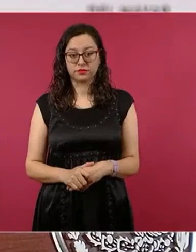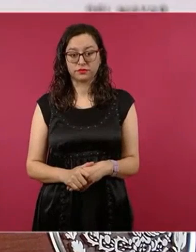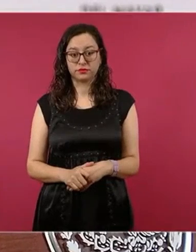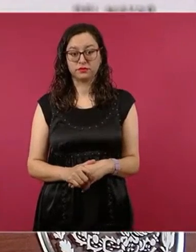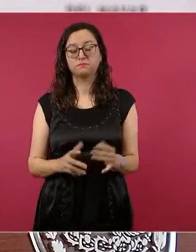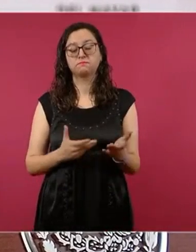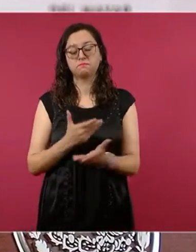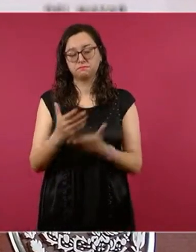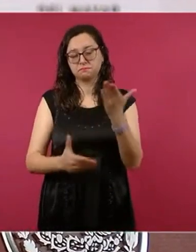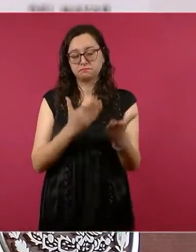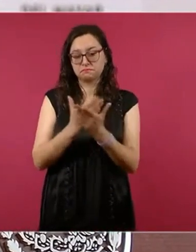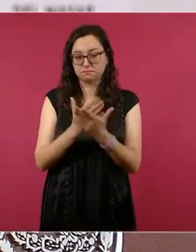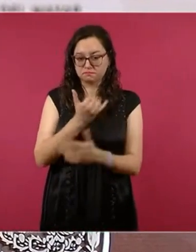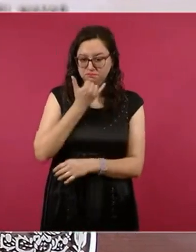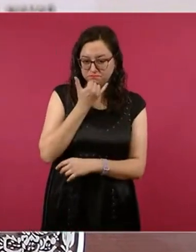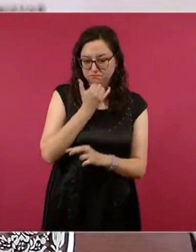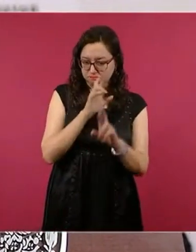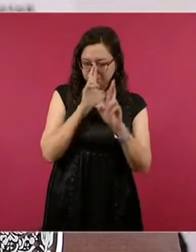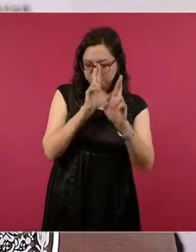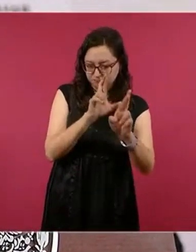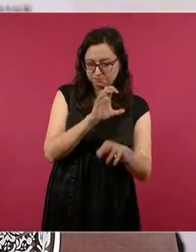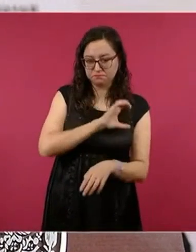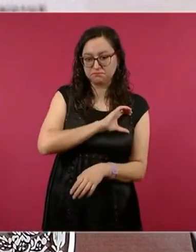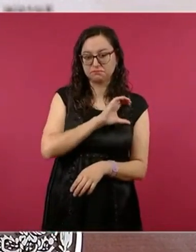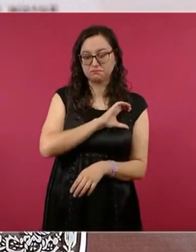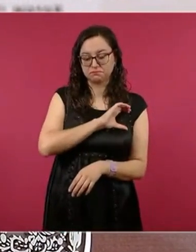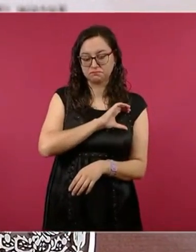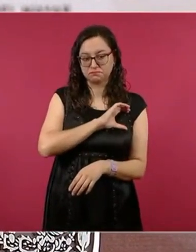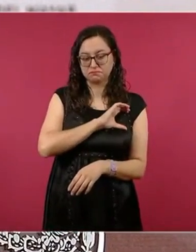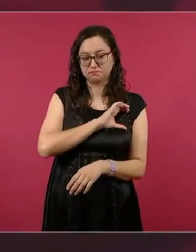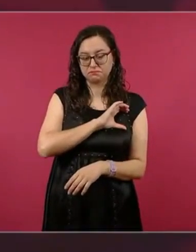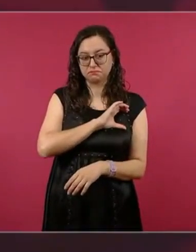afecto, quedó en tercer lugar,